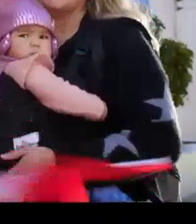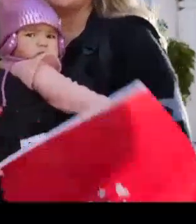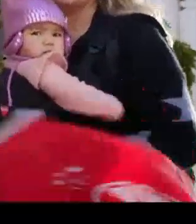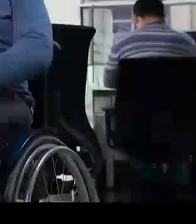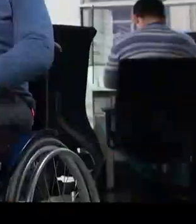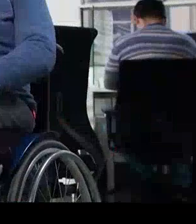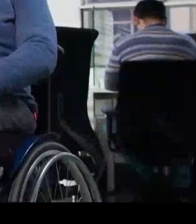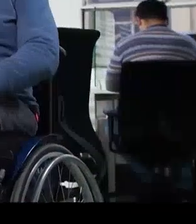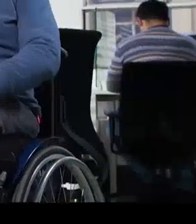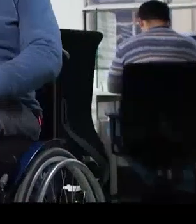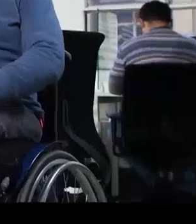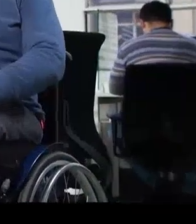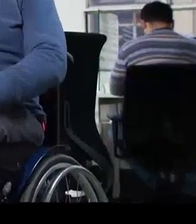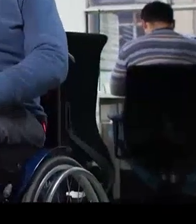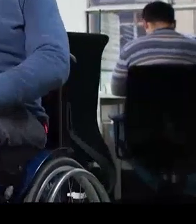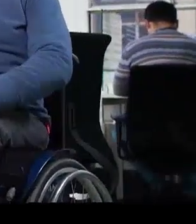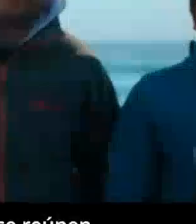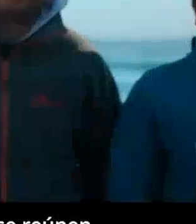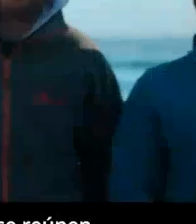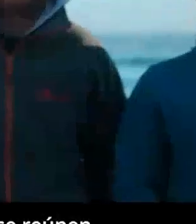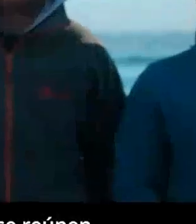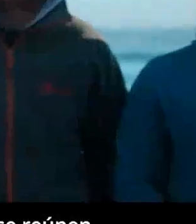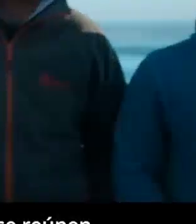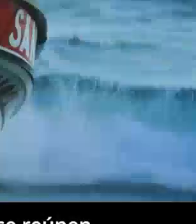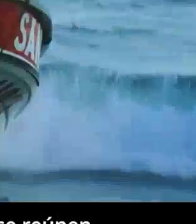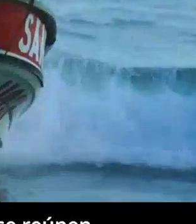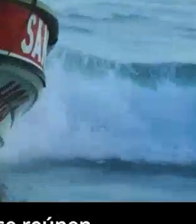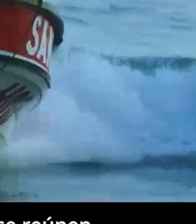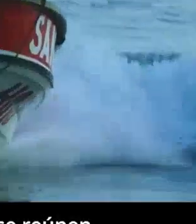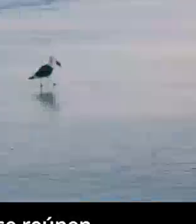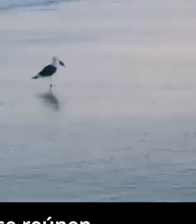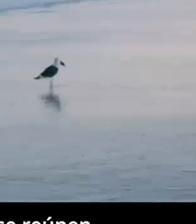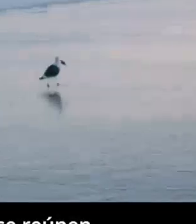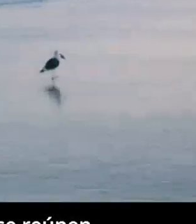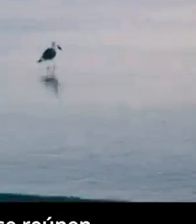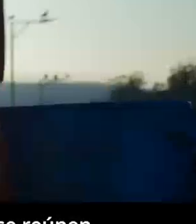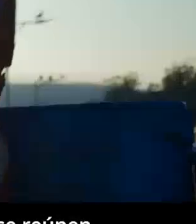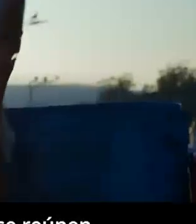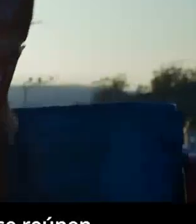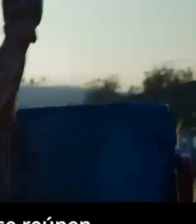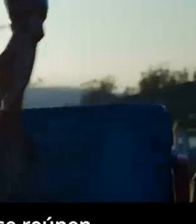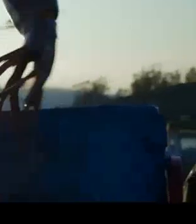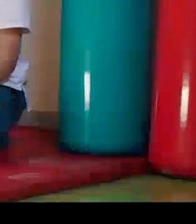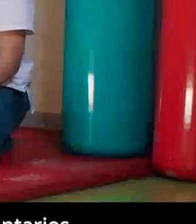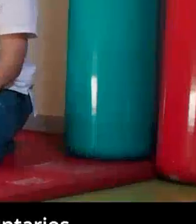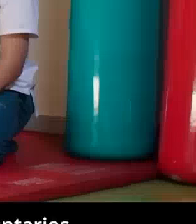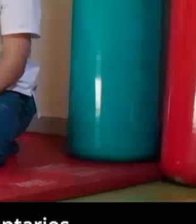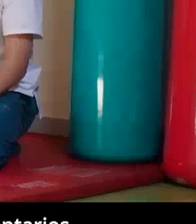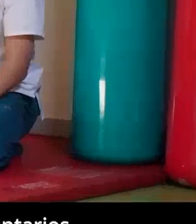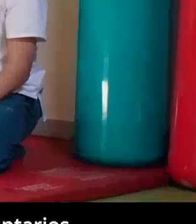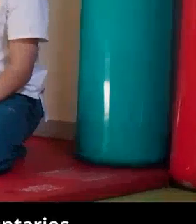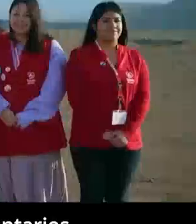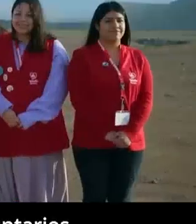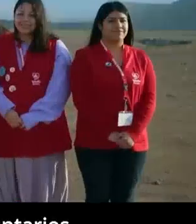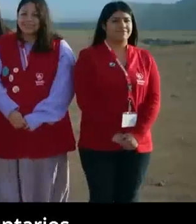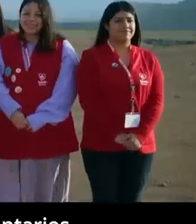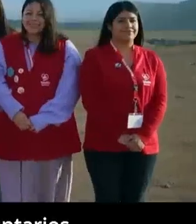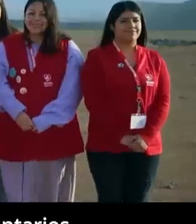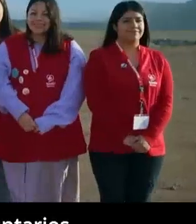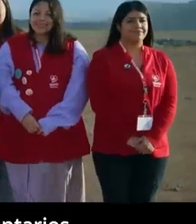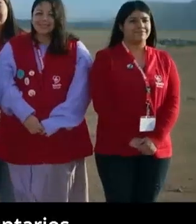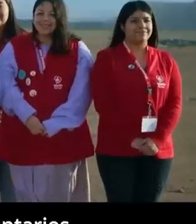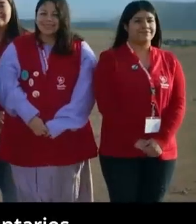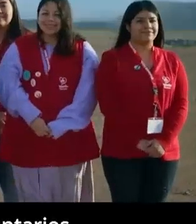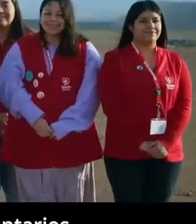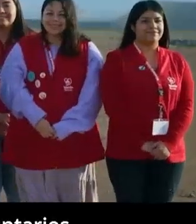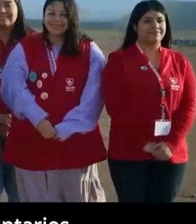celebrar y aplaudir la inclusión. Saber que muchas organizaciones y comunidades se reúnen. Y nos hace bien ver la entrega